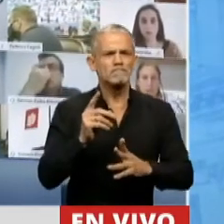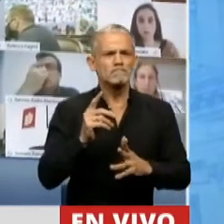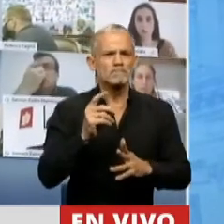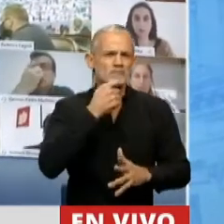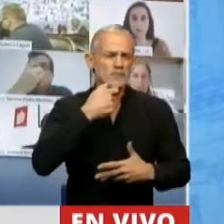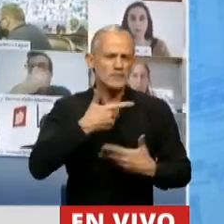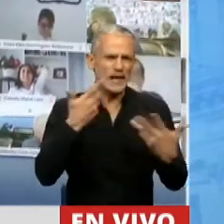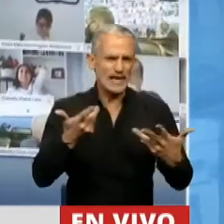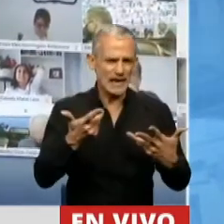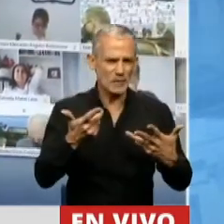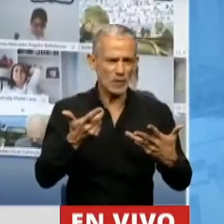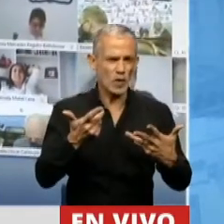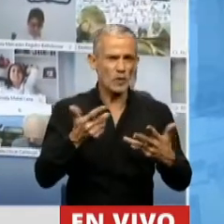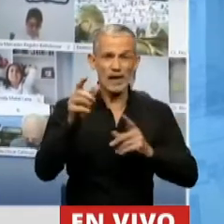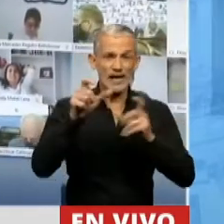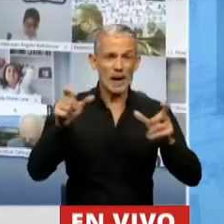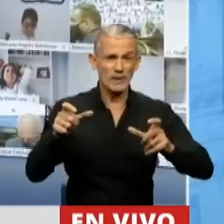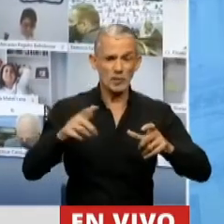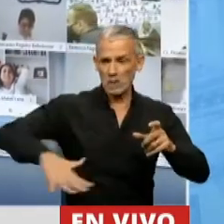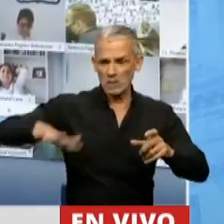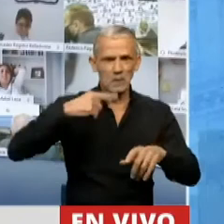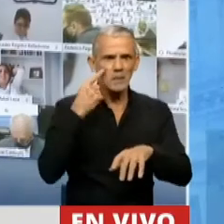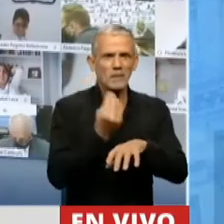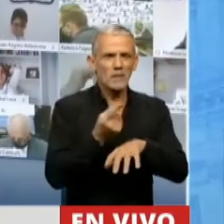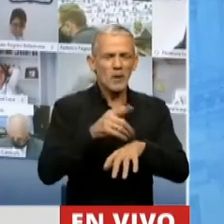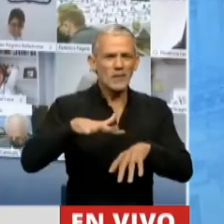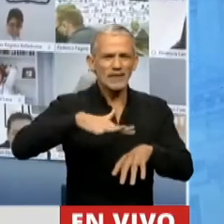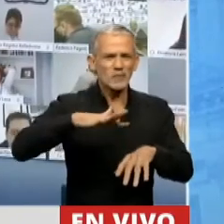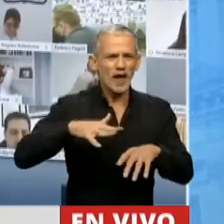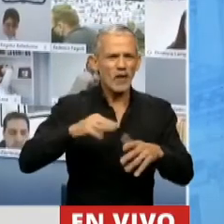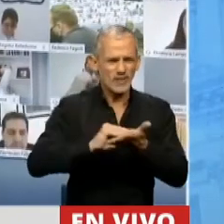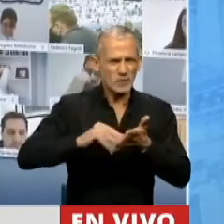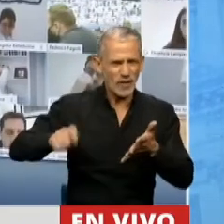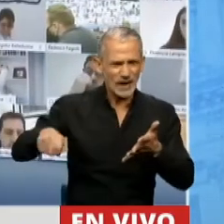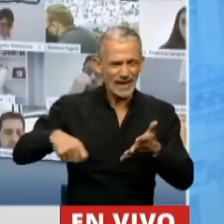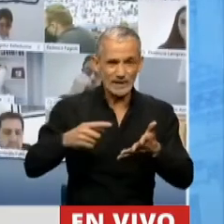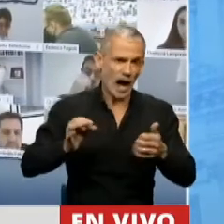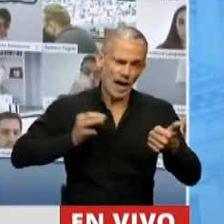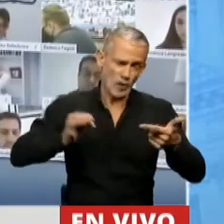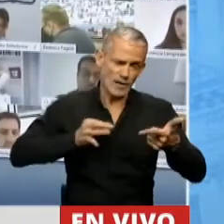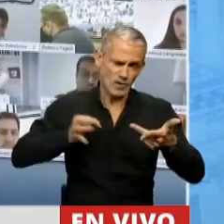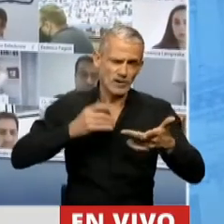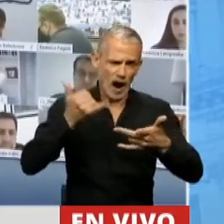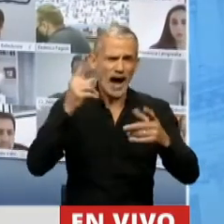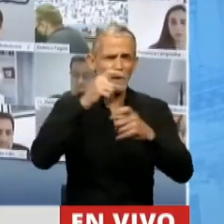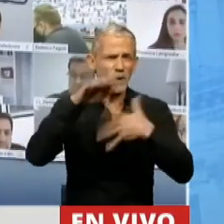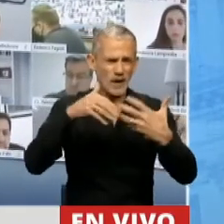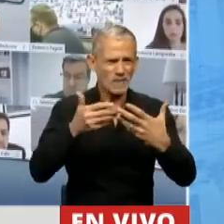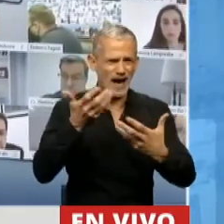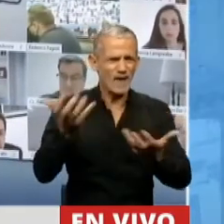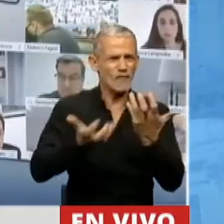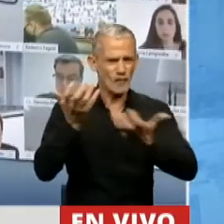que no estando en una zona que, como decía el diputado Negri, todos los años lidiamos con esta realidad,